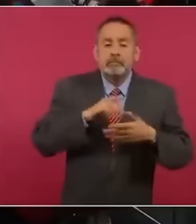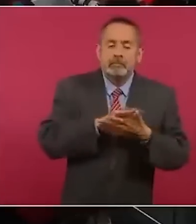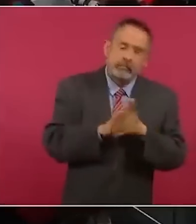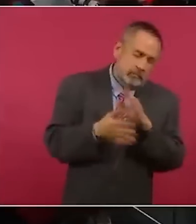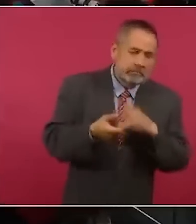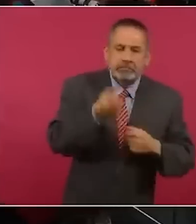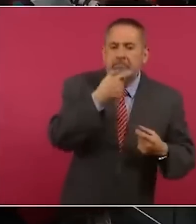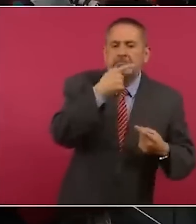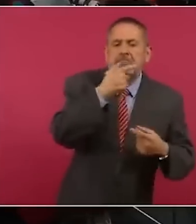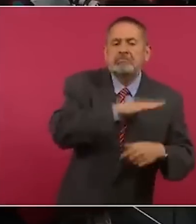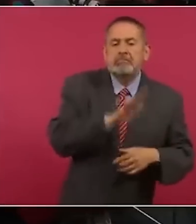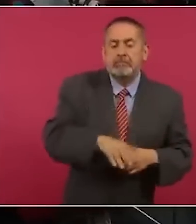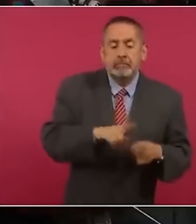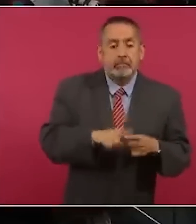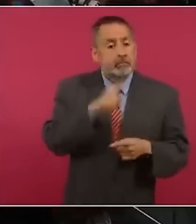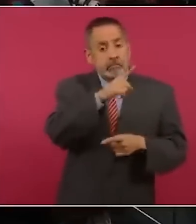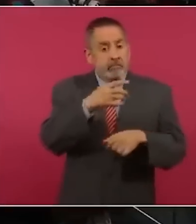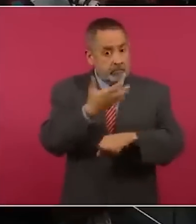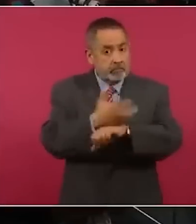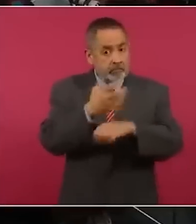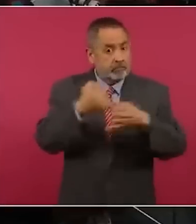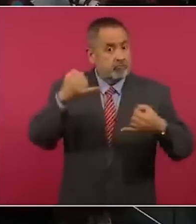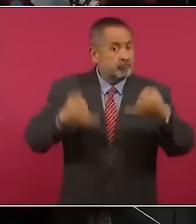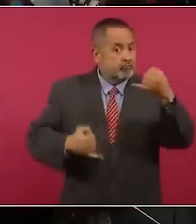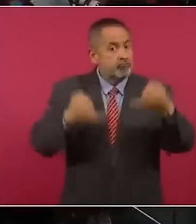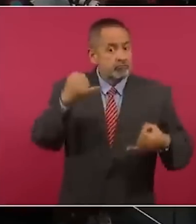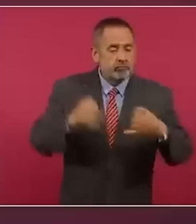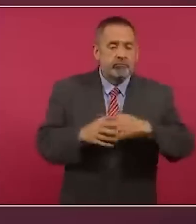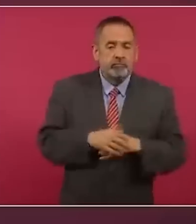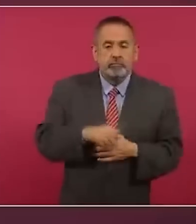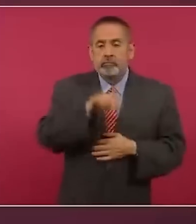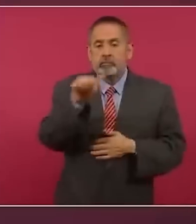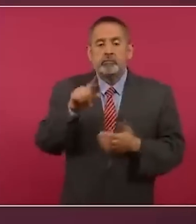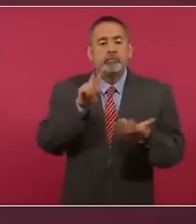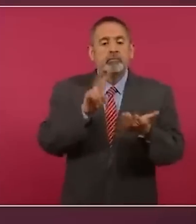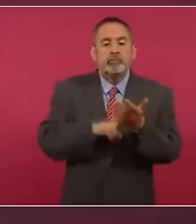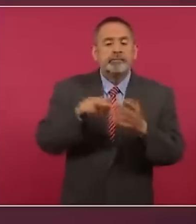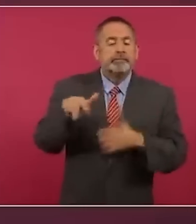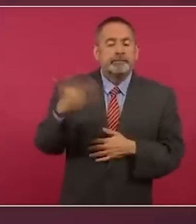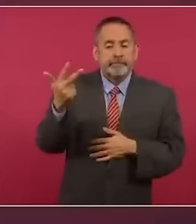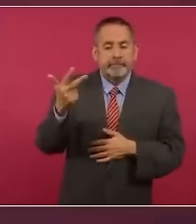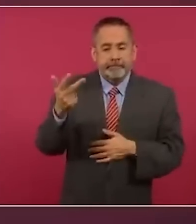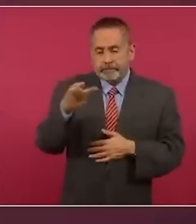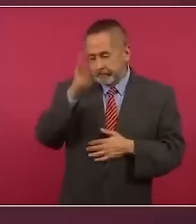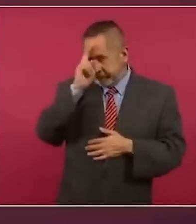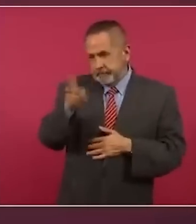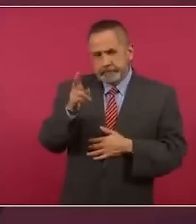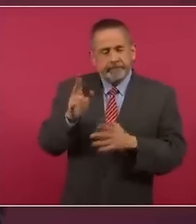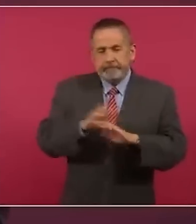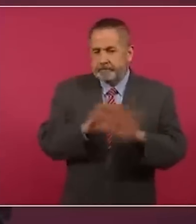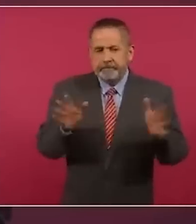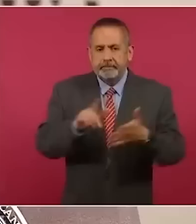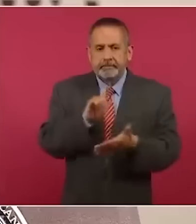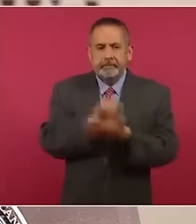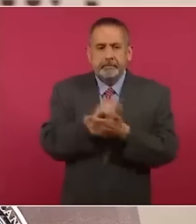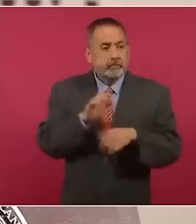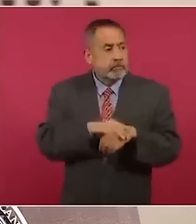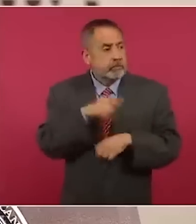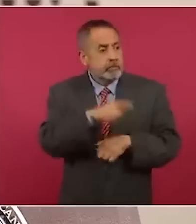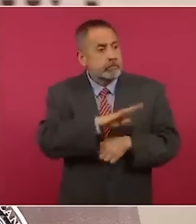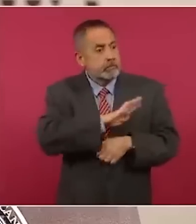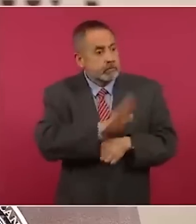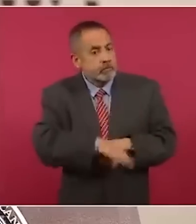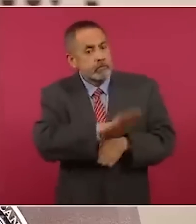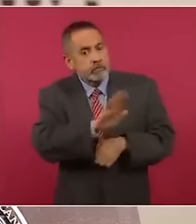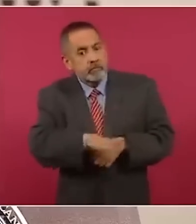famosos en los Estados Unidos. Entonces, se prohibió 2013. ¿Por qué? Porque empezó a aumentar el número de